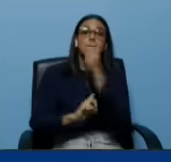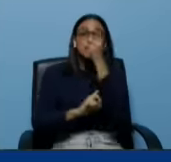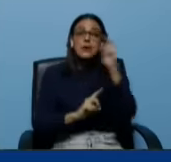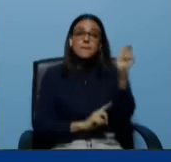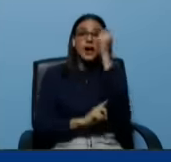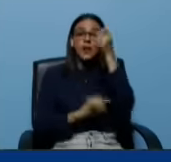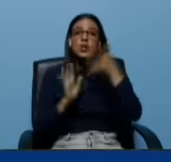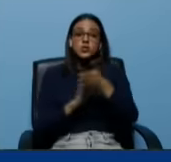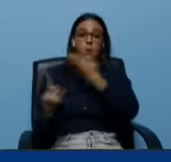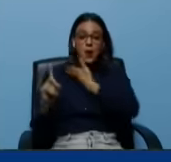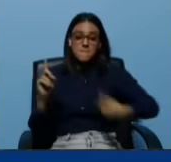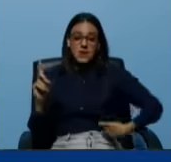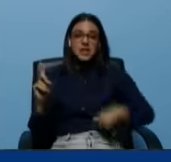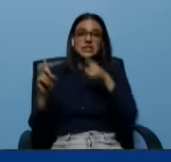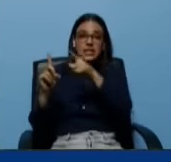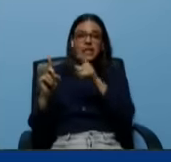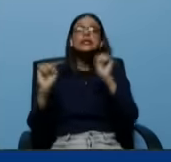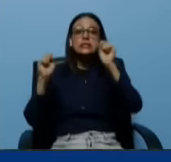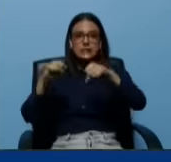Pero recordá también